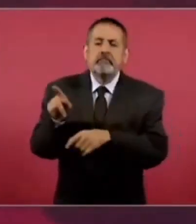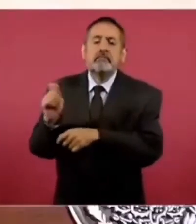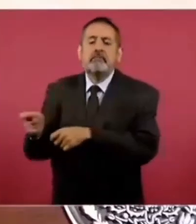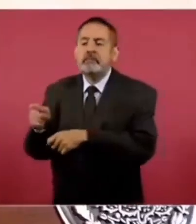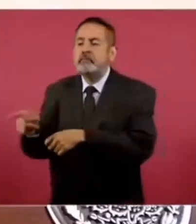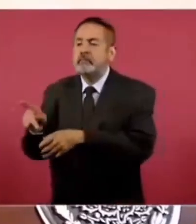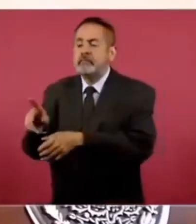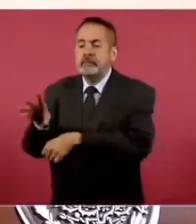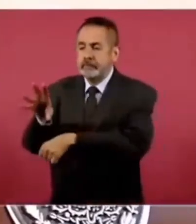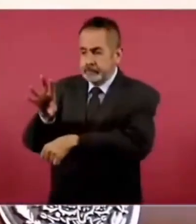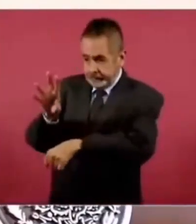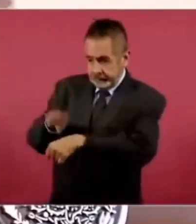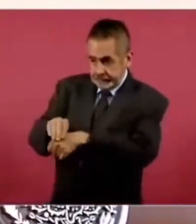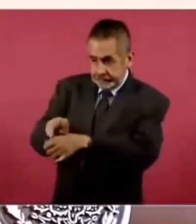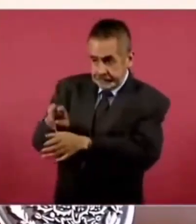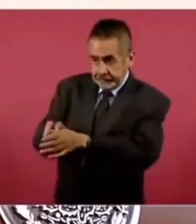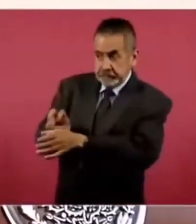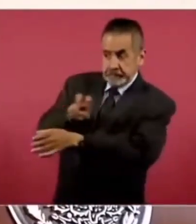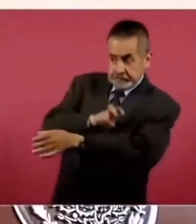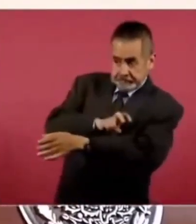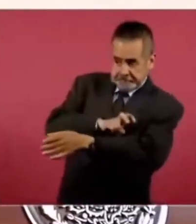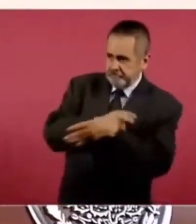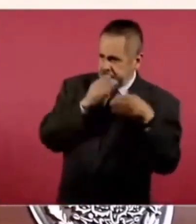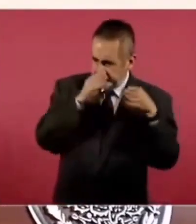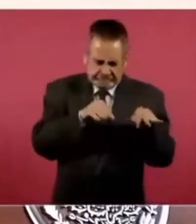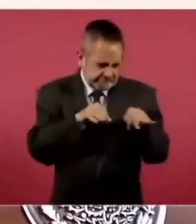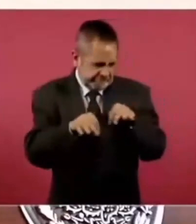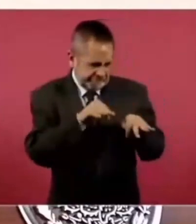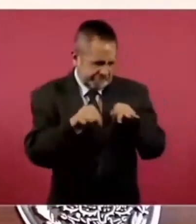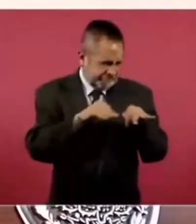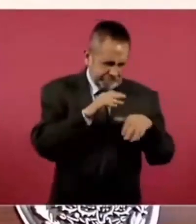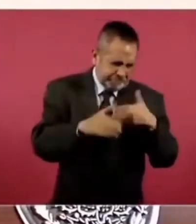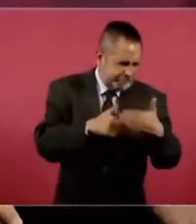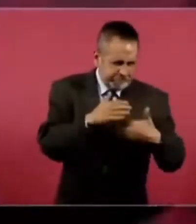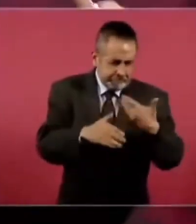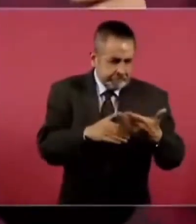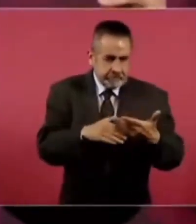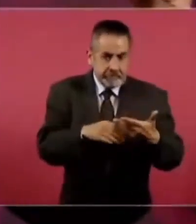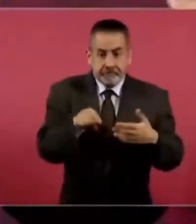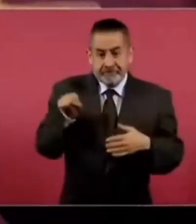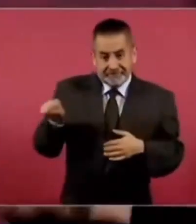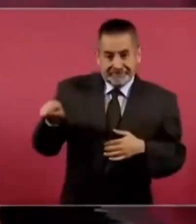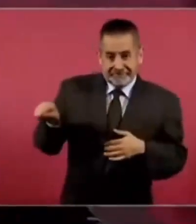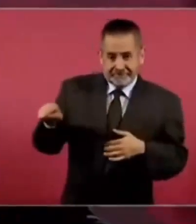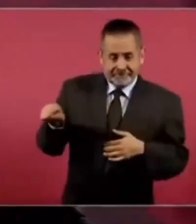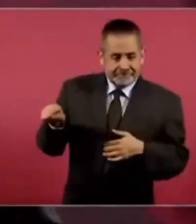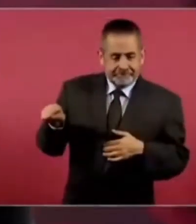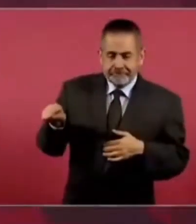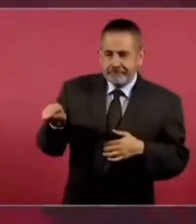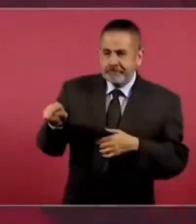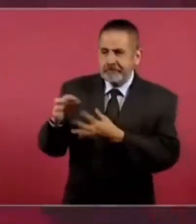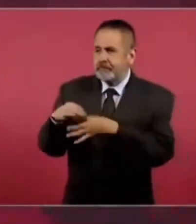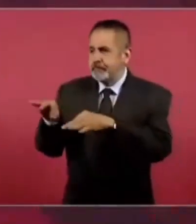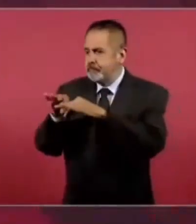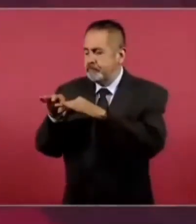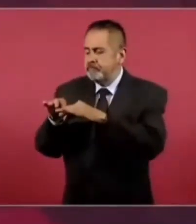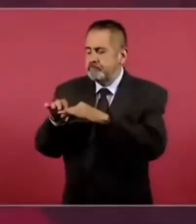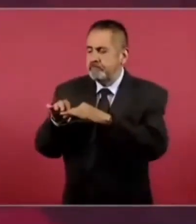y como esto era muy importante, tenía que entregar